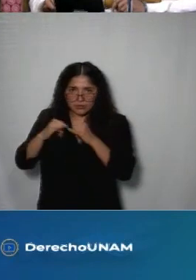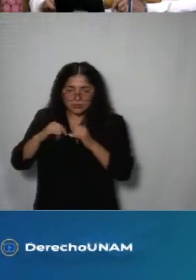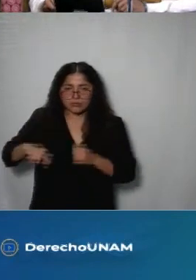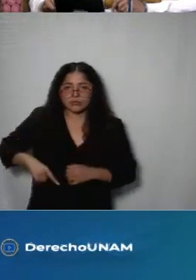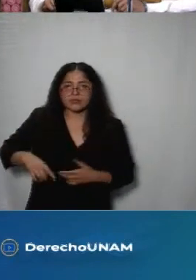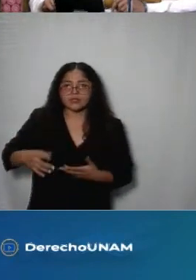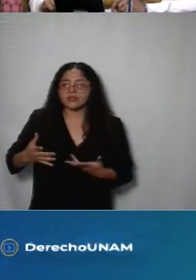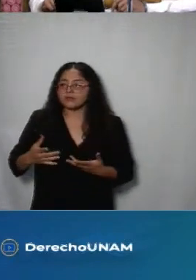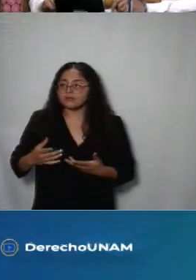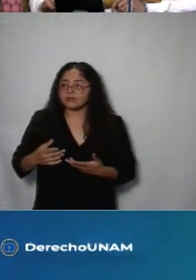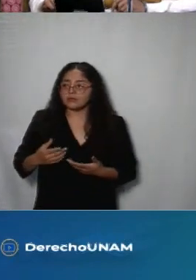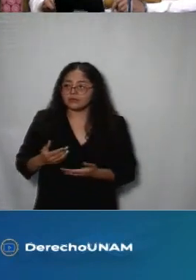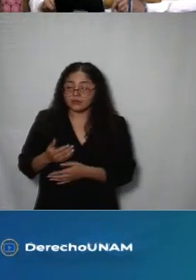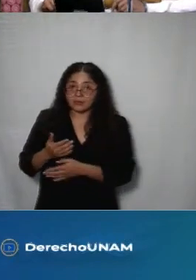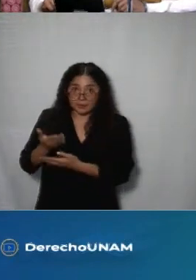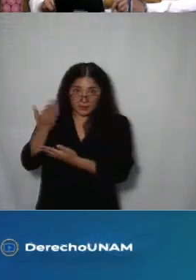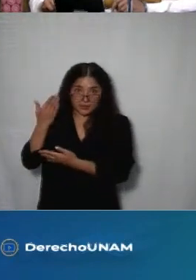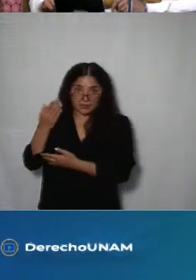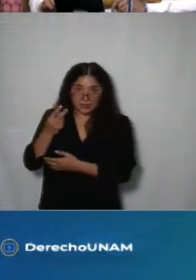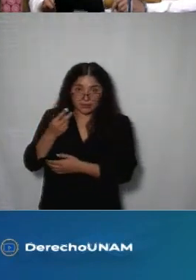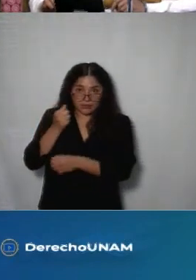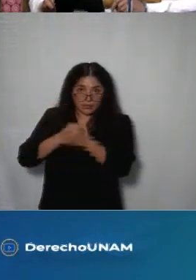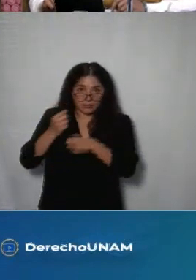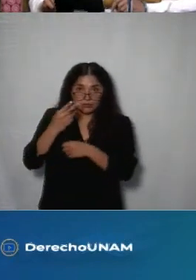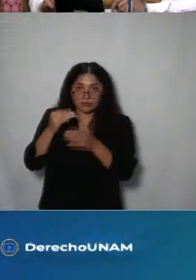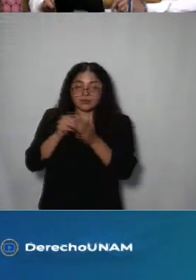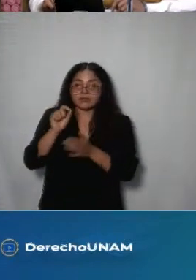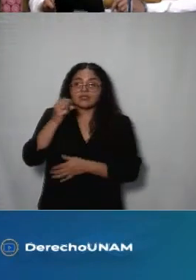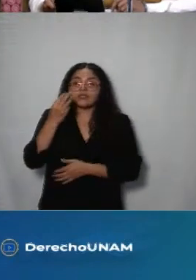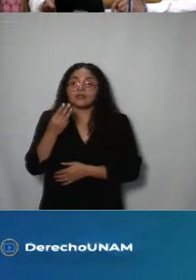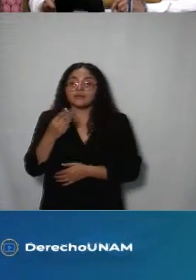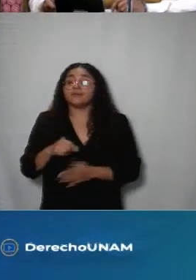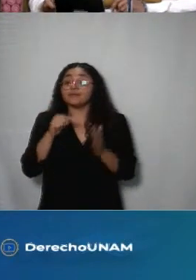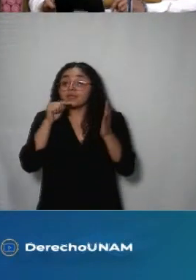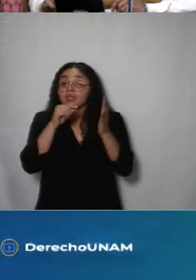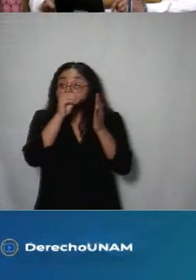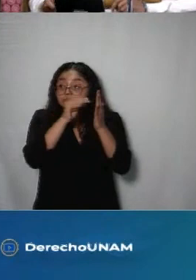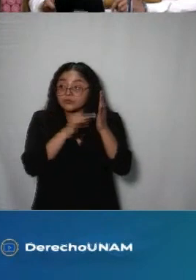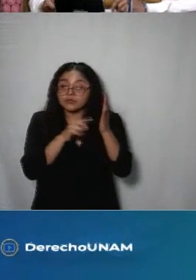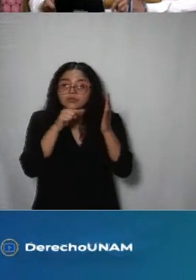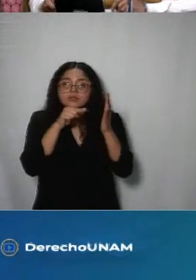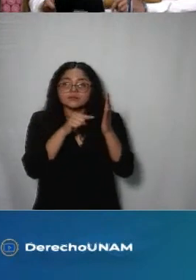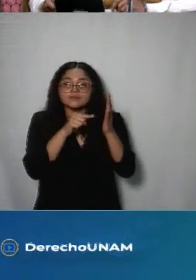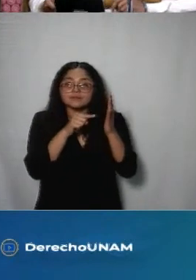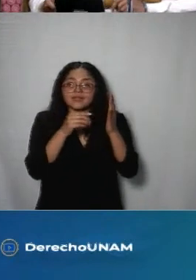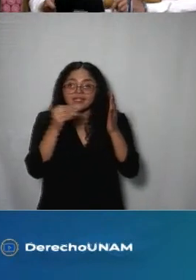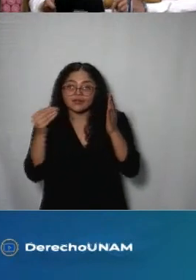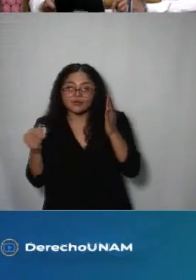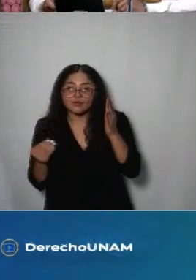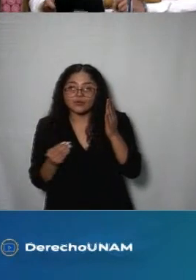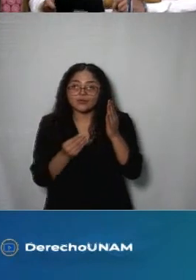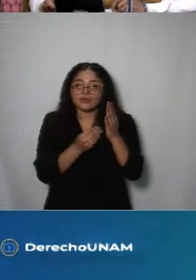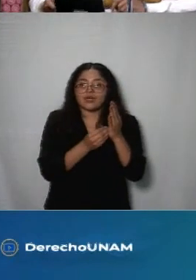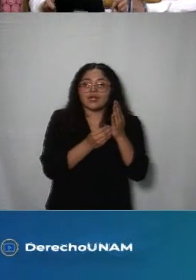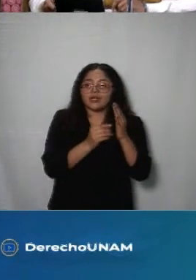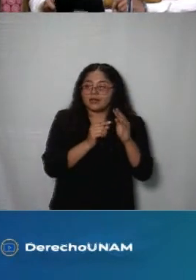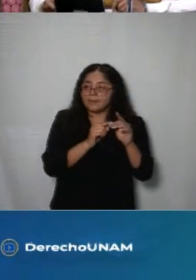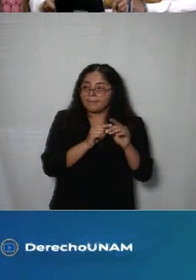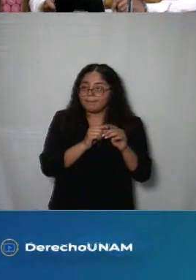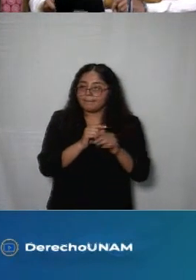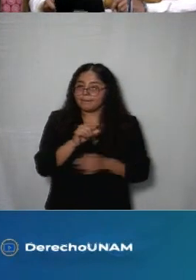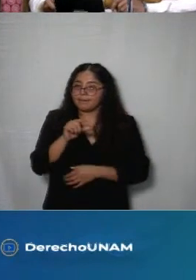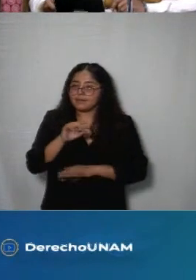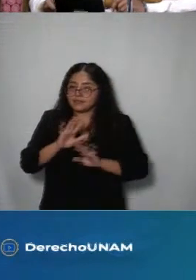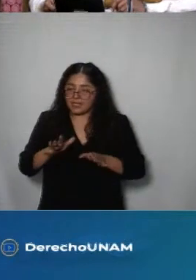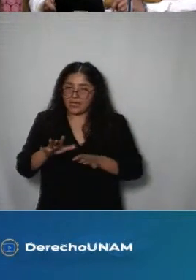implementaron en el año 2023 este reporte se suma a los 98 que tenemos